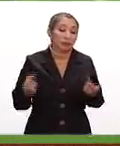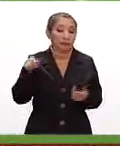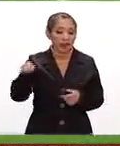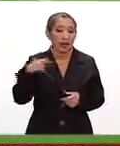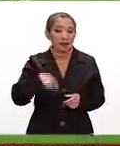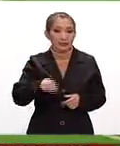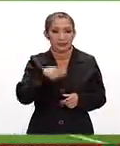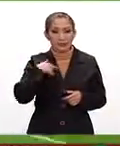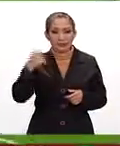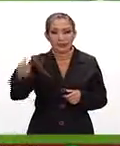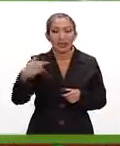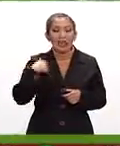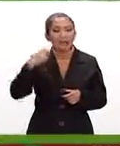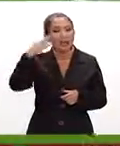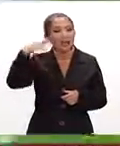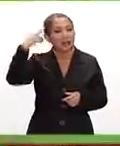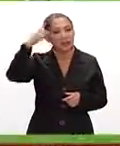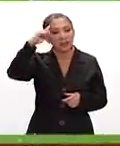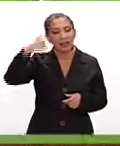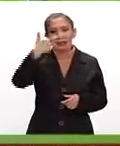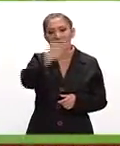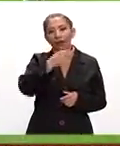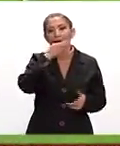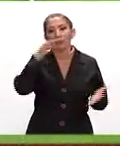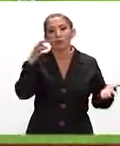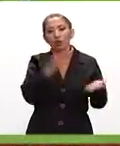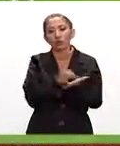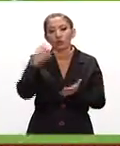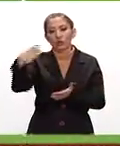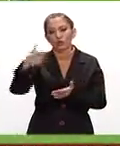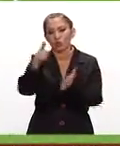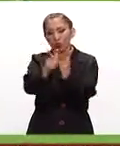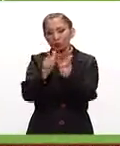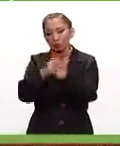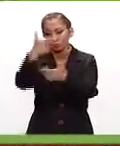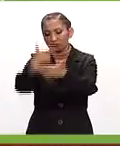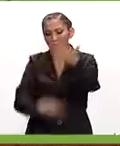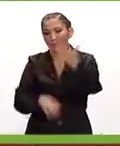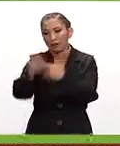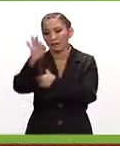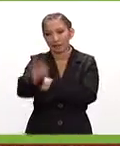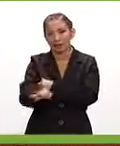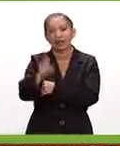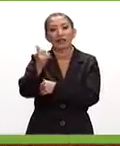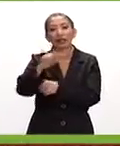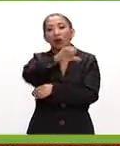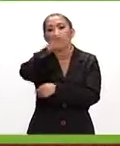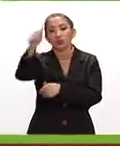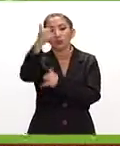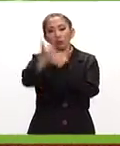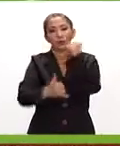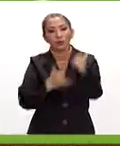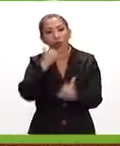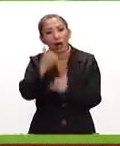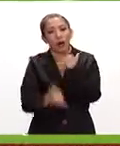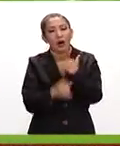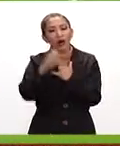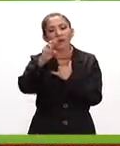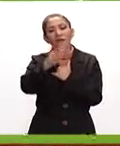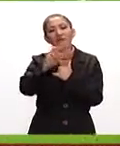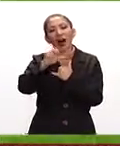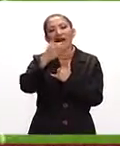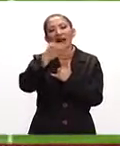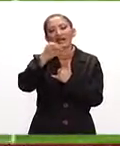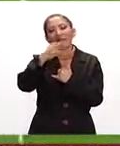pues ahí está el cuadro blanco que llega a siete unidades en su grupo F. Y bueno, otro de los partidos, el del Bayern